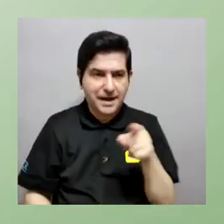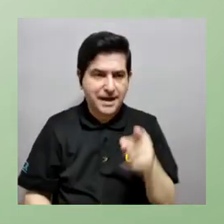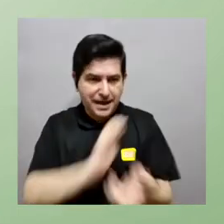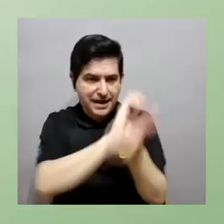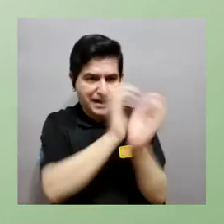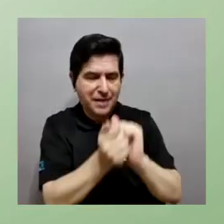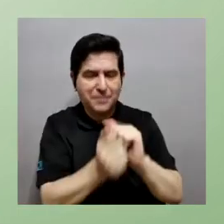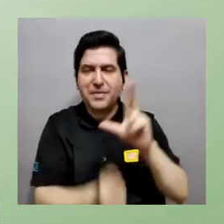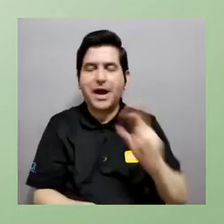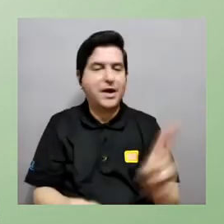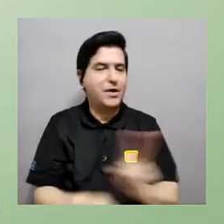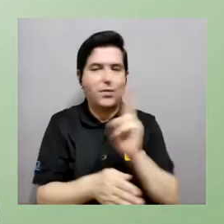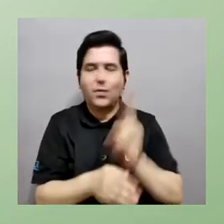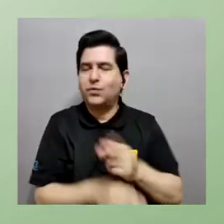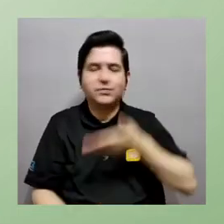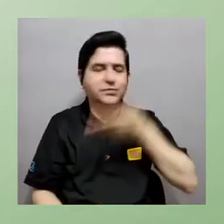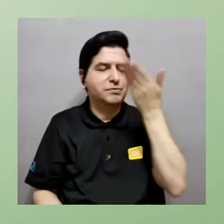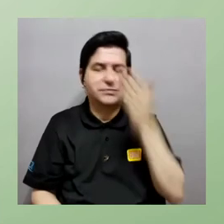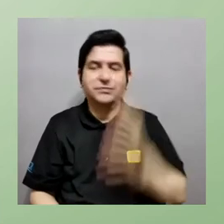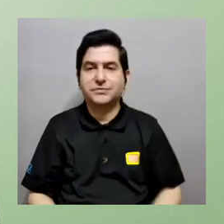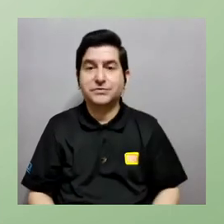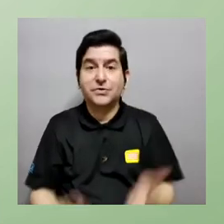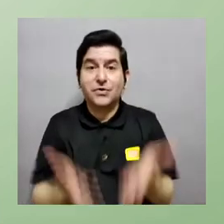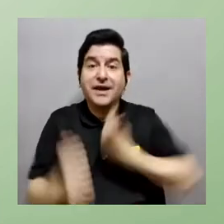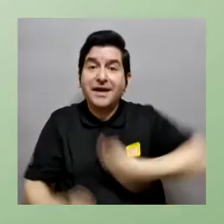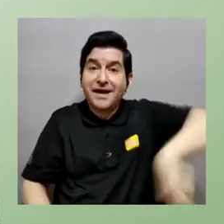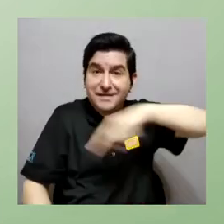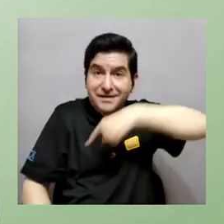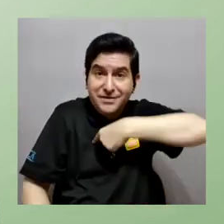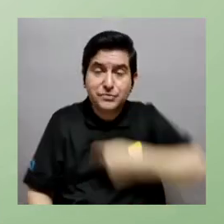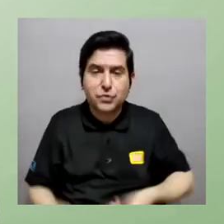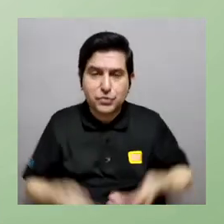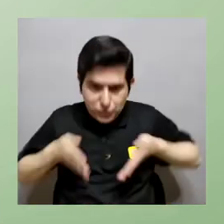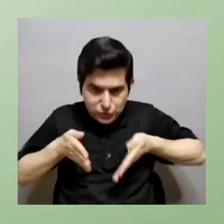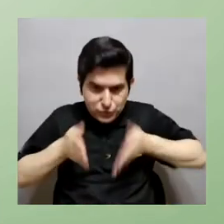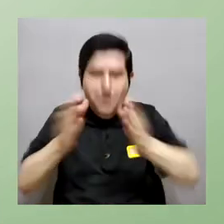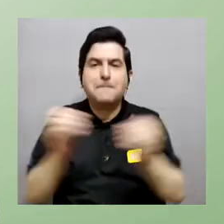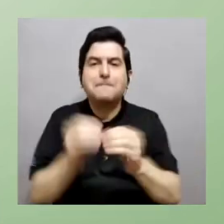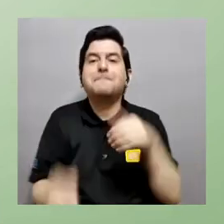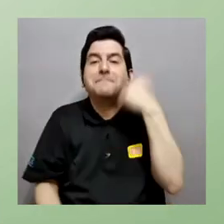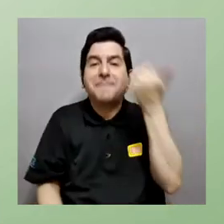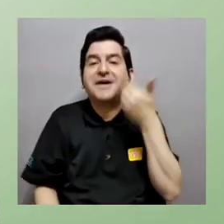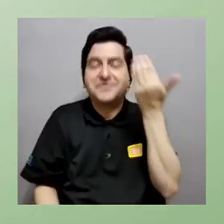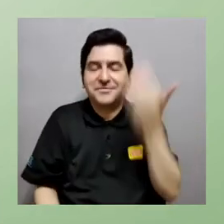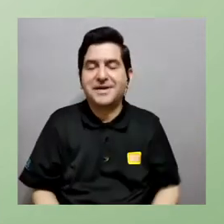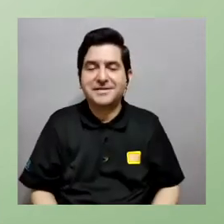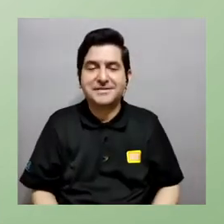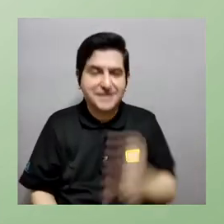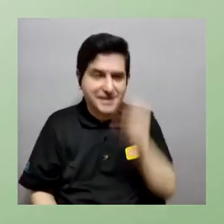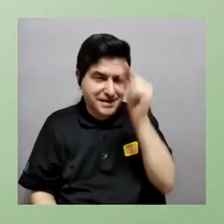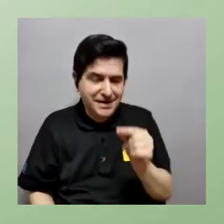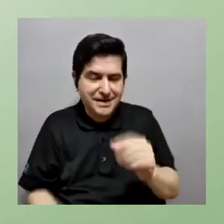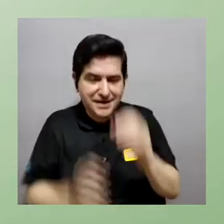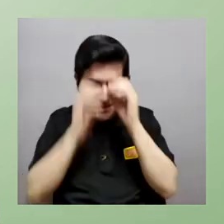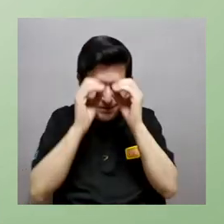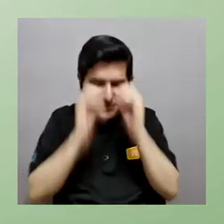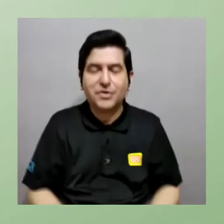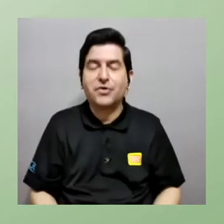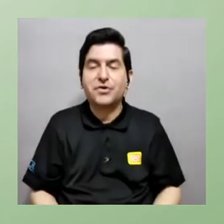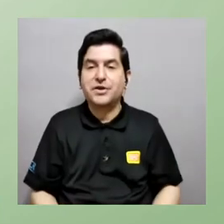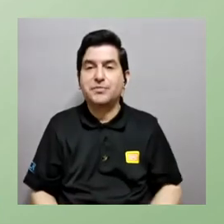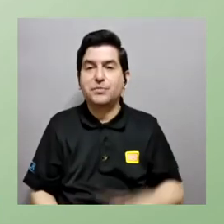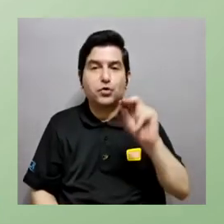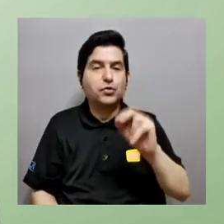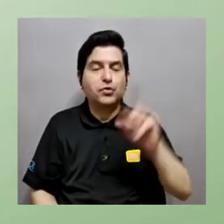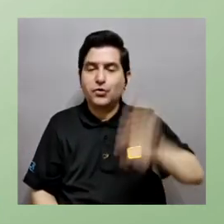tratando de desarrollar estrategias para convertirlo en anaeróbico porque queremos hacer esta esta ruta si es